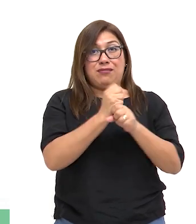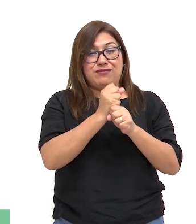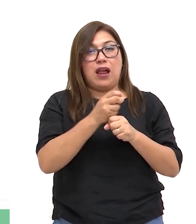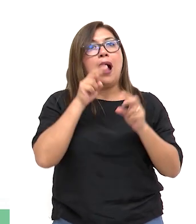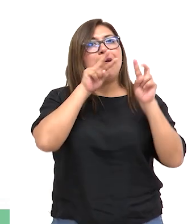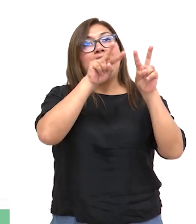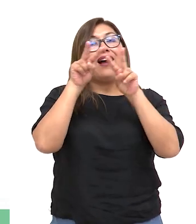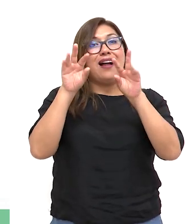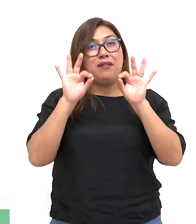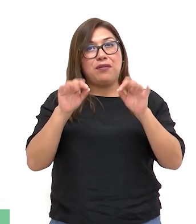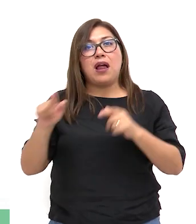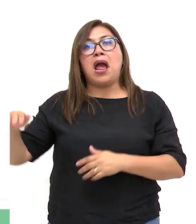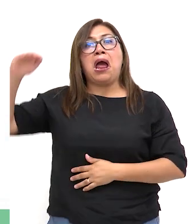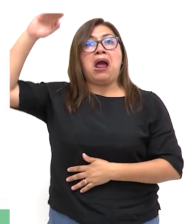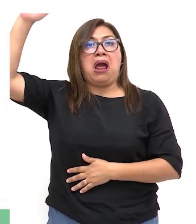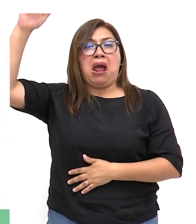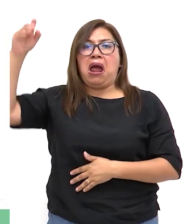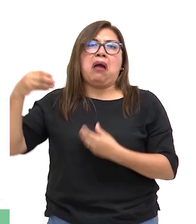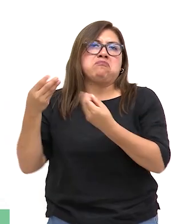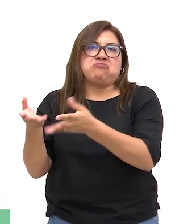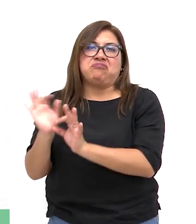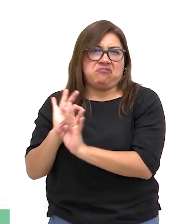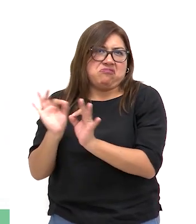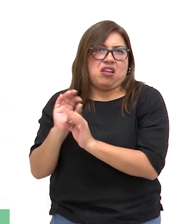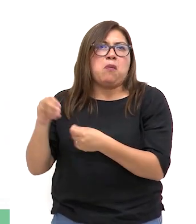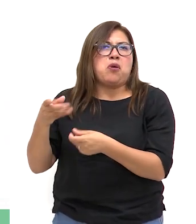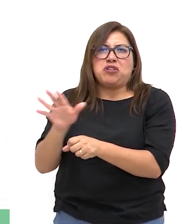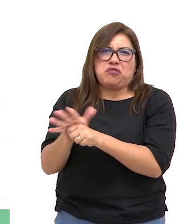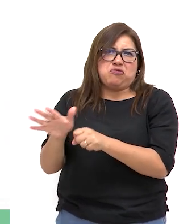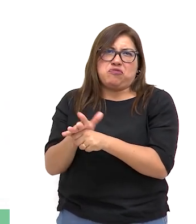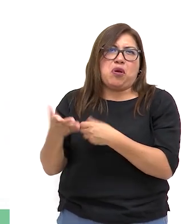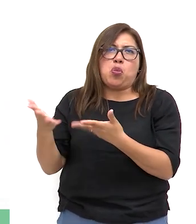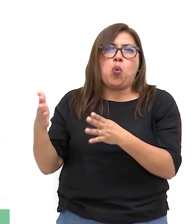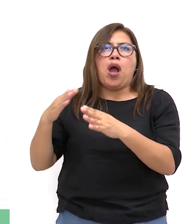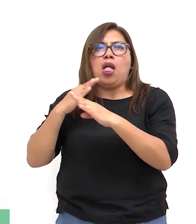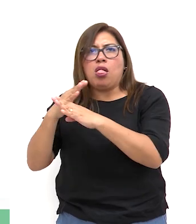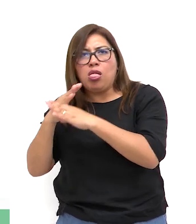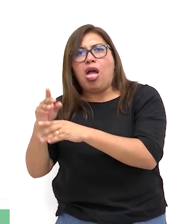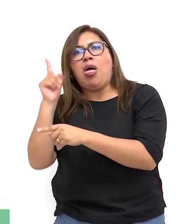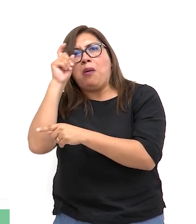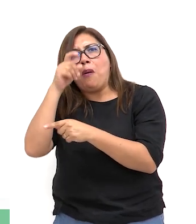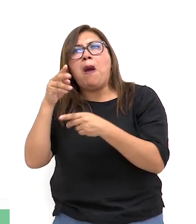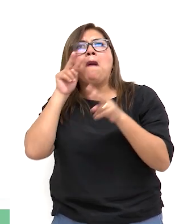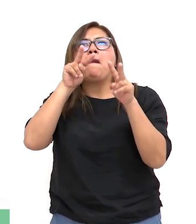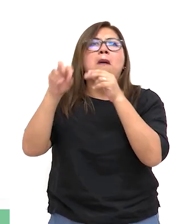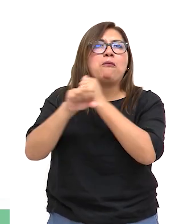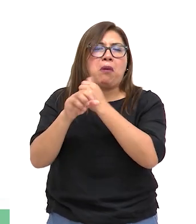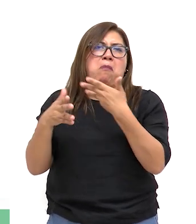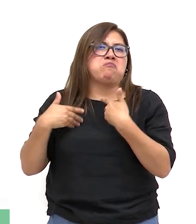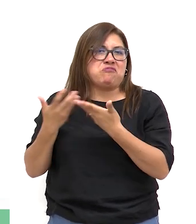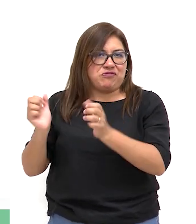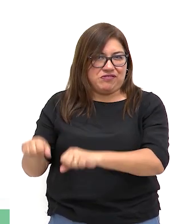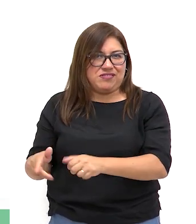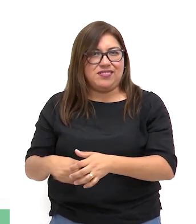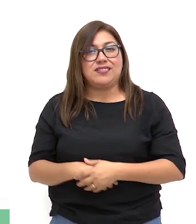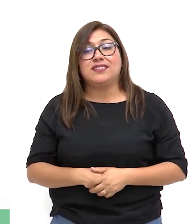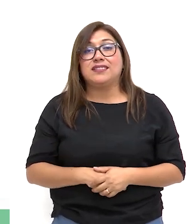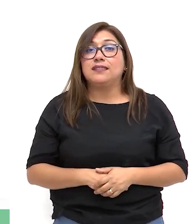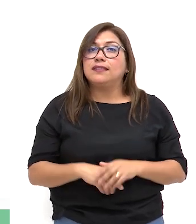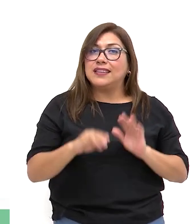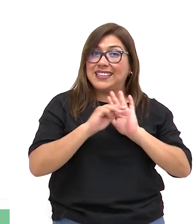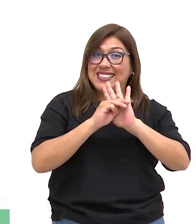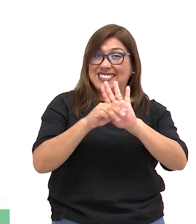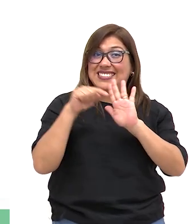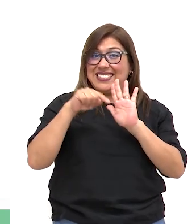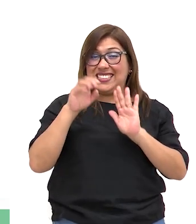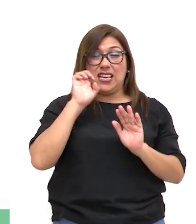que la persona de estatura alta no recibe ninguna, ya que no tiene obstáculos que le impidan ver el partido. Desde este